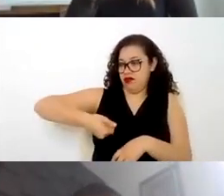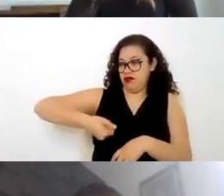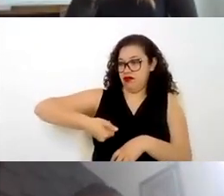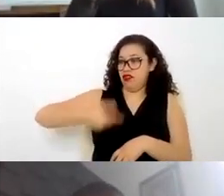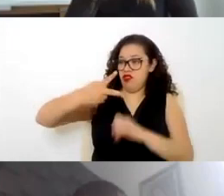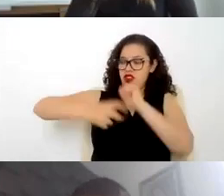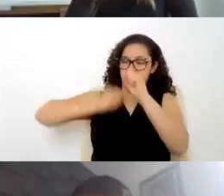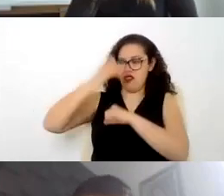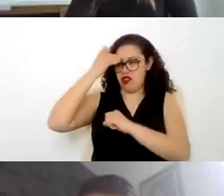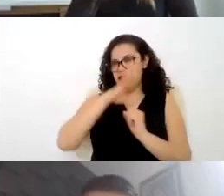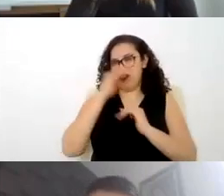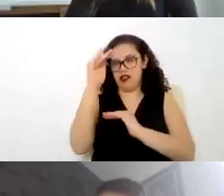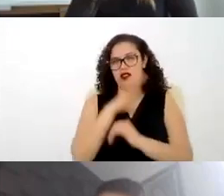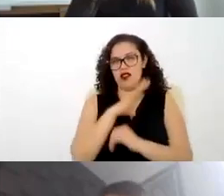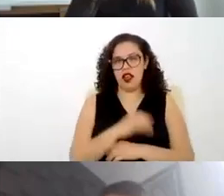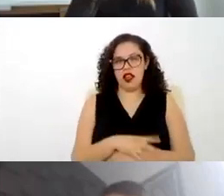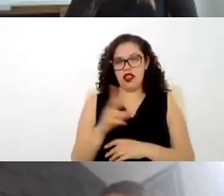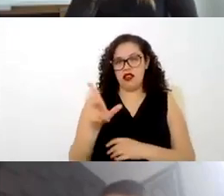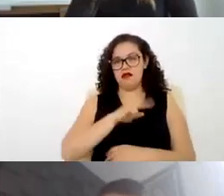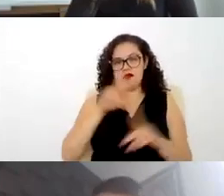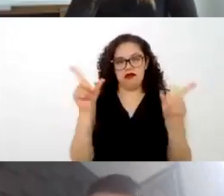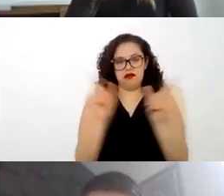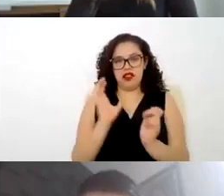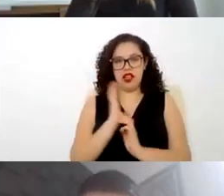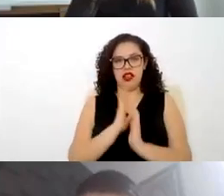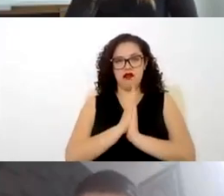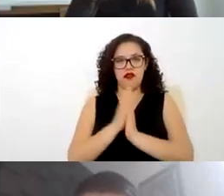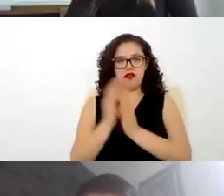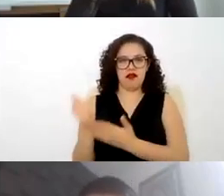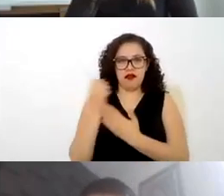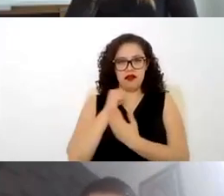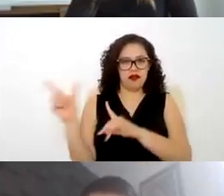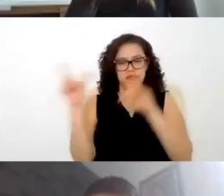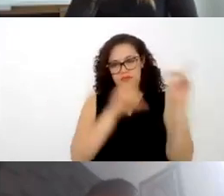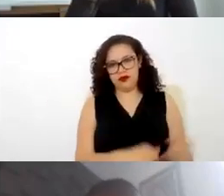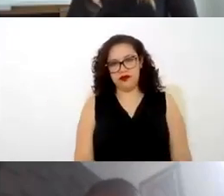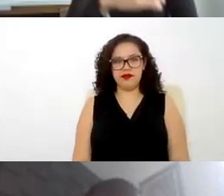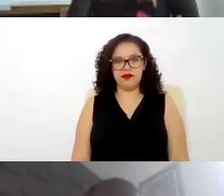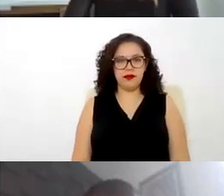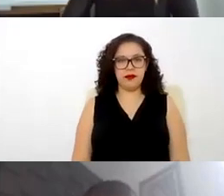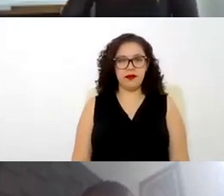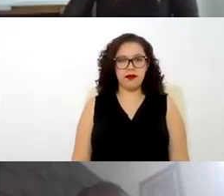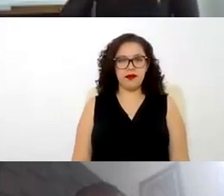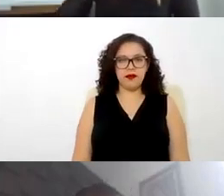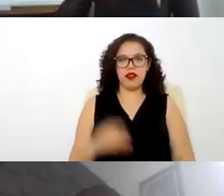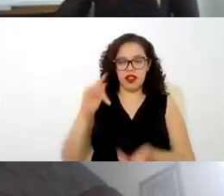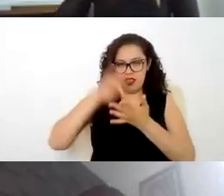que de mi parte sería tú me podrías ayudar con otra diapositiva por favor gracias